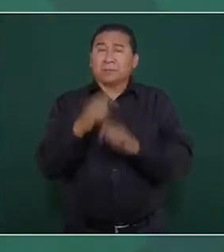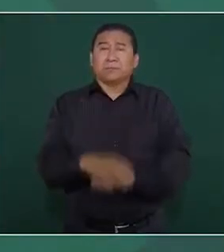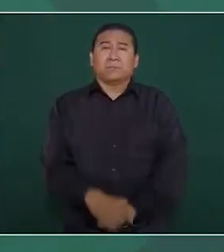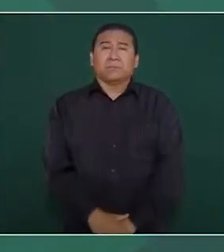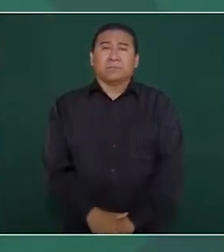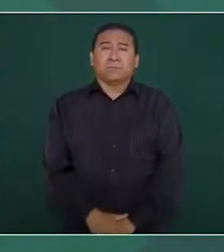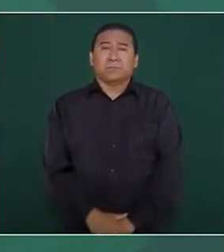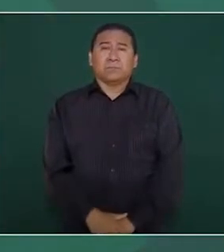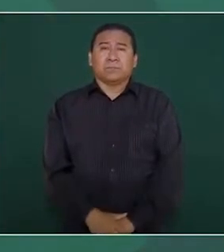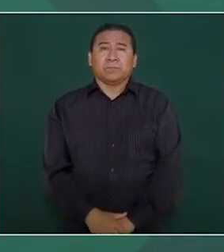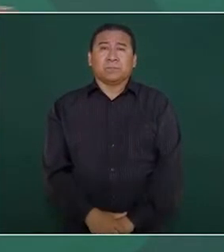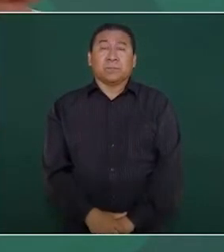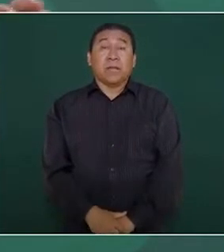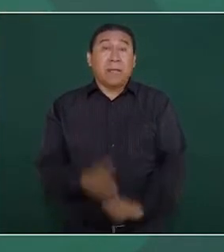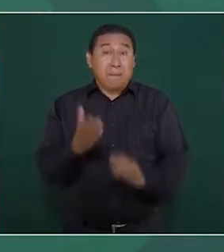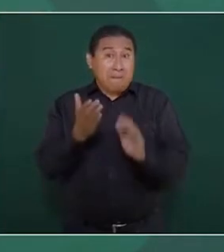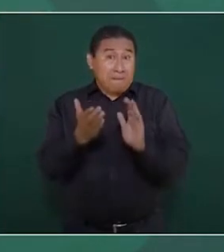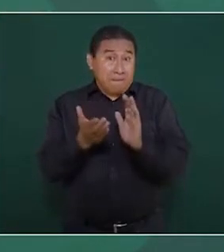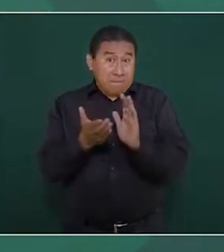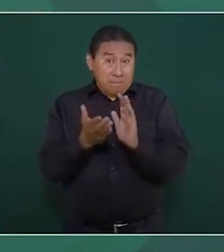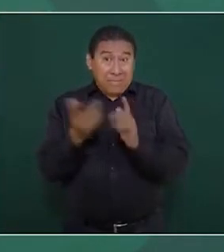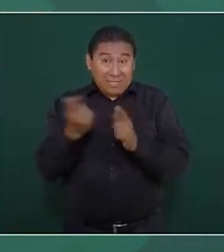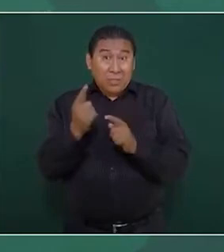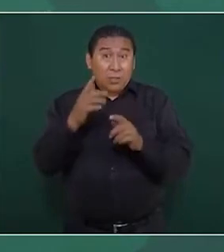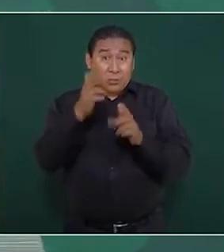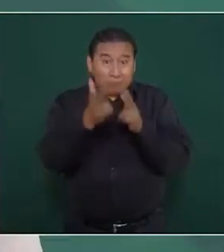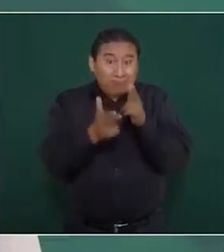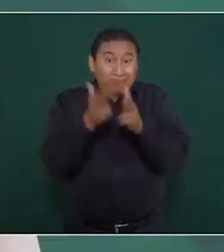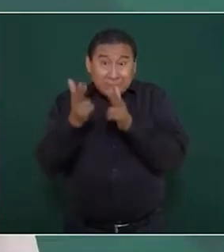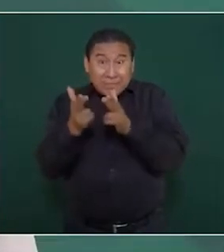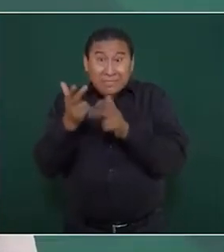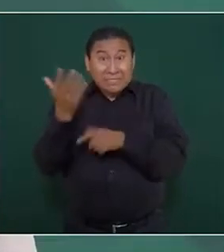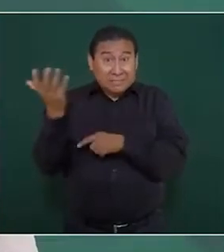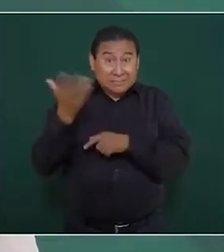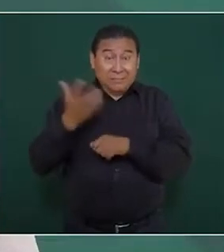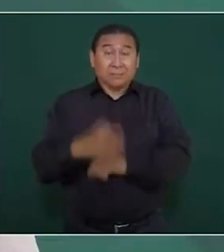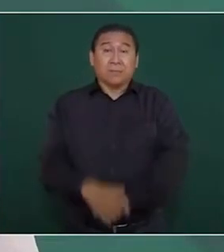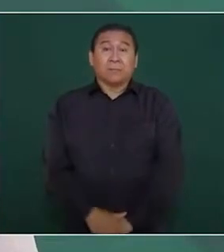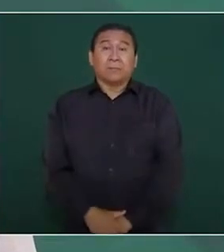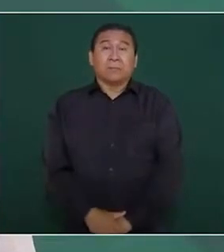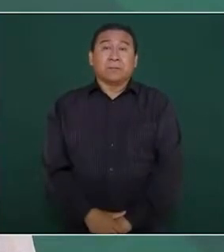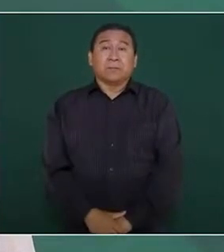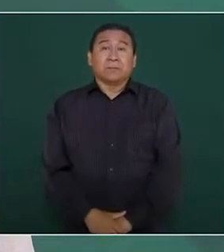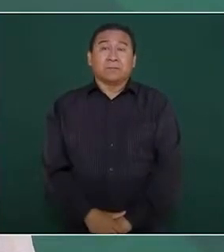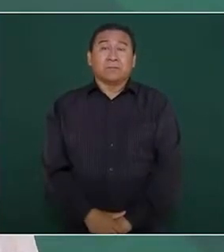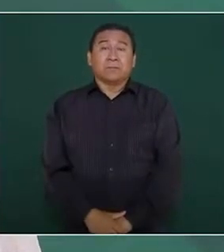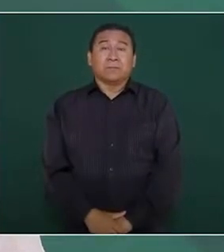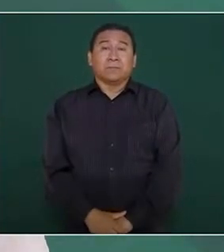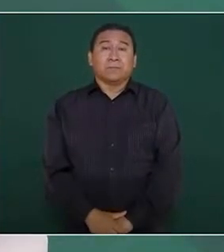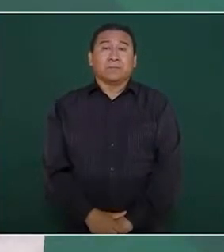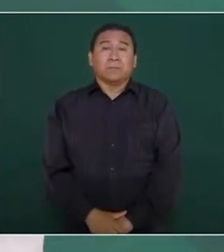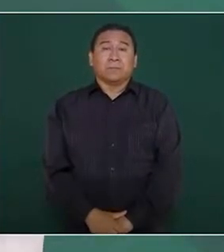para la construcción de todos los trenes y viene